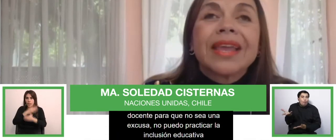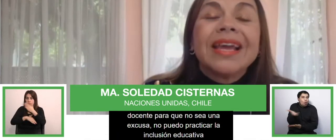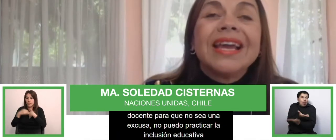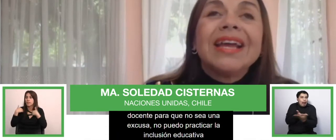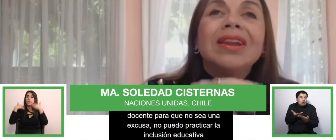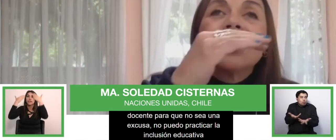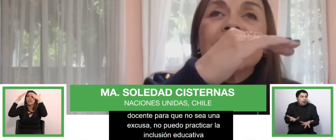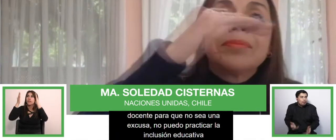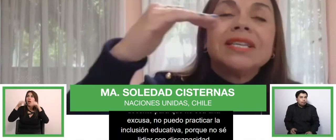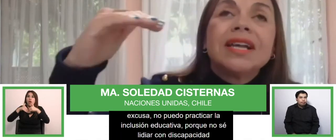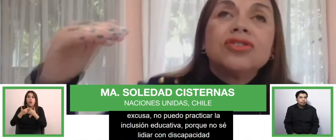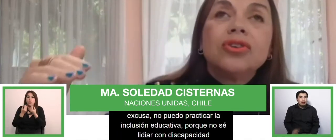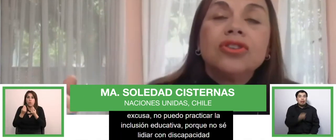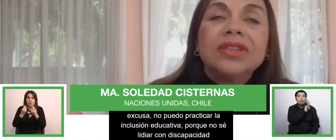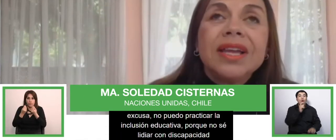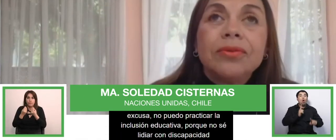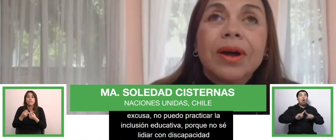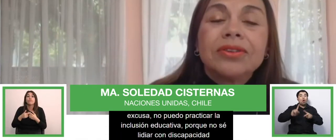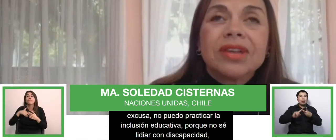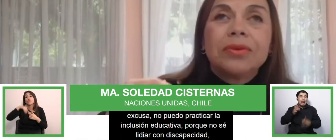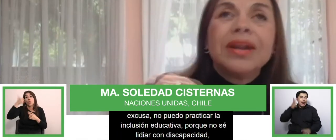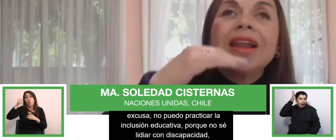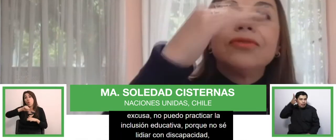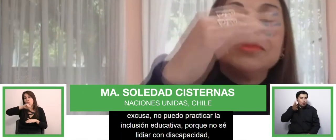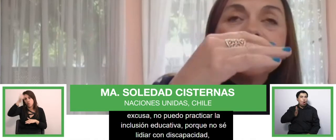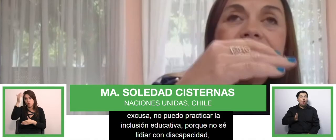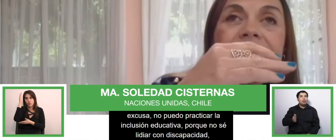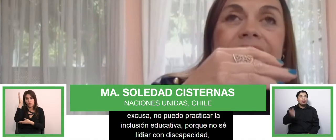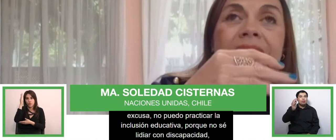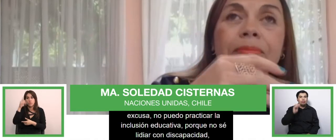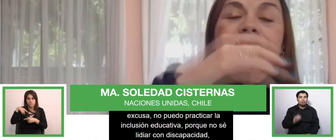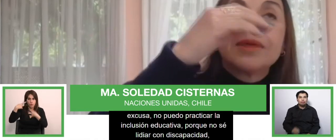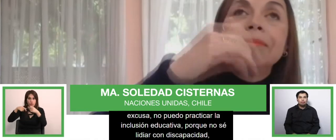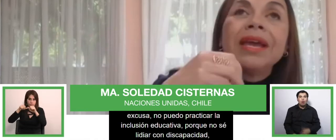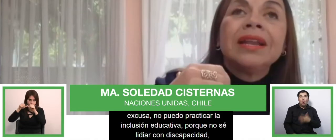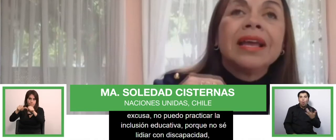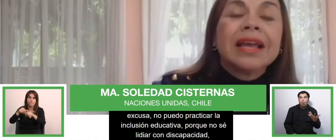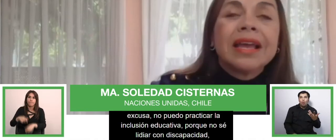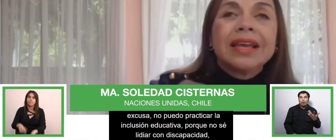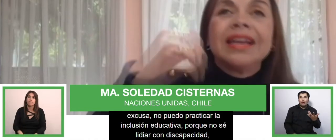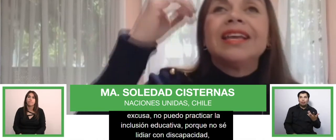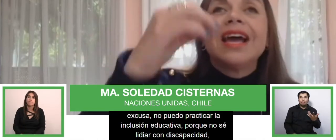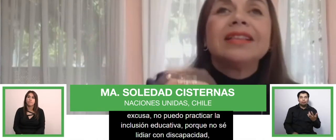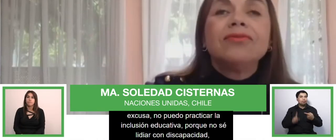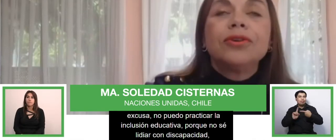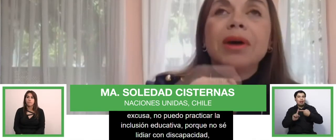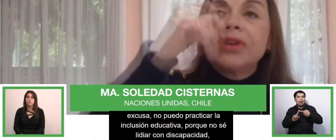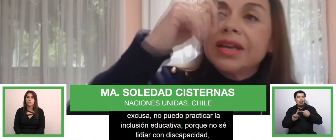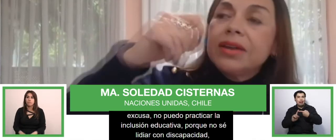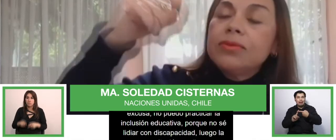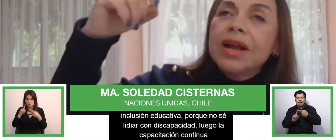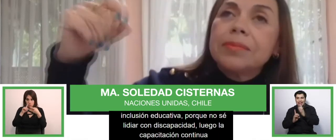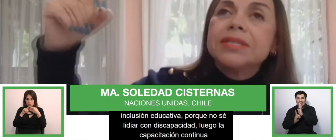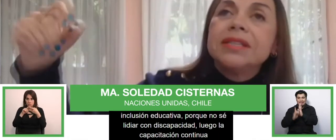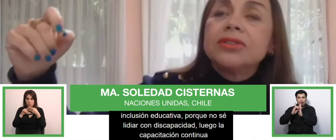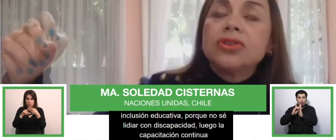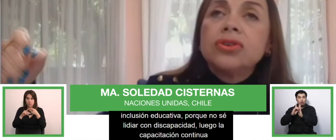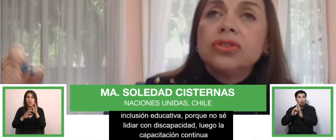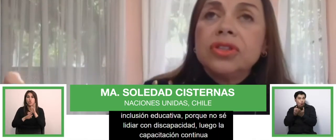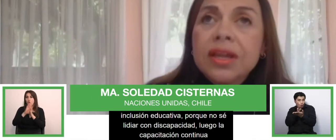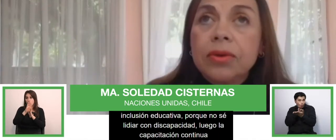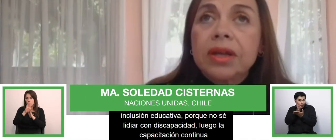Luego, la capacitación continua. O sea, una es la formación inicial, pero también quienes ya están formados requieren una